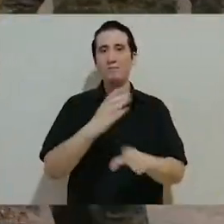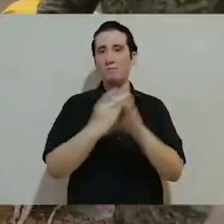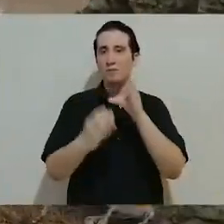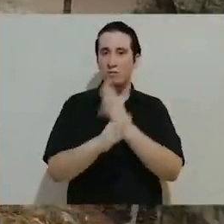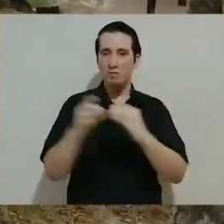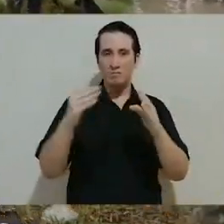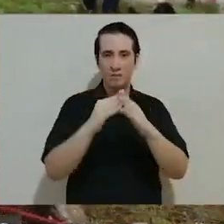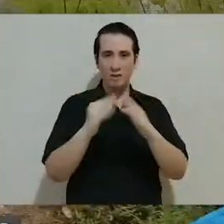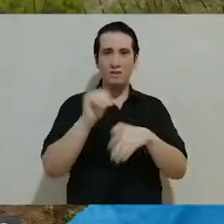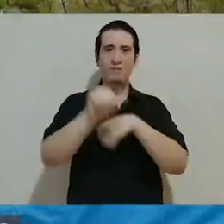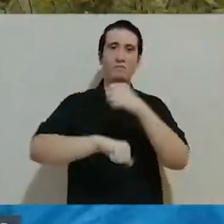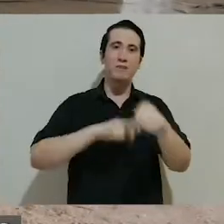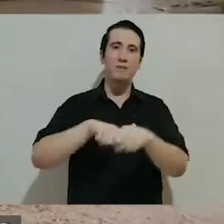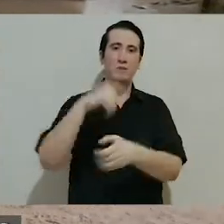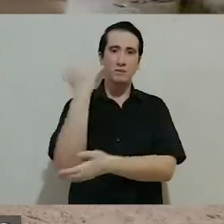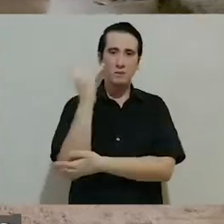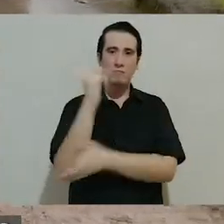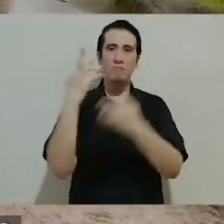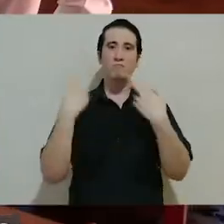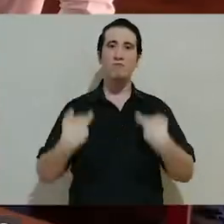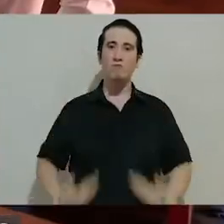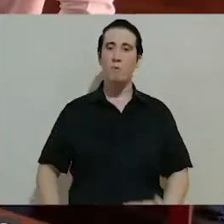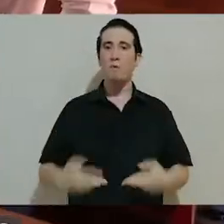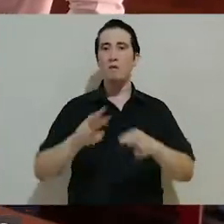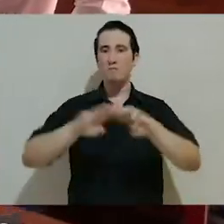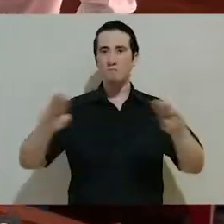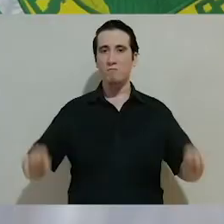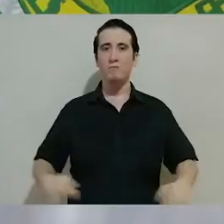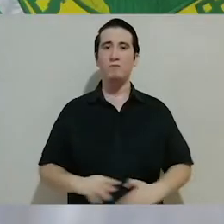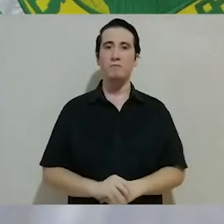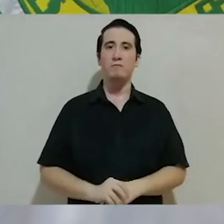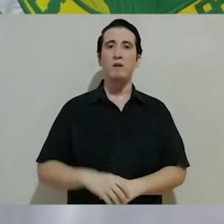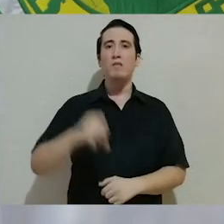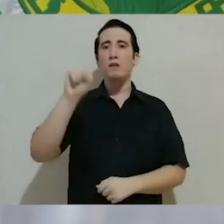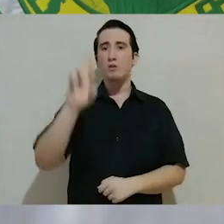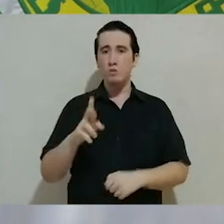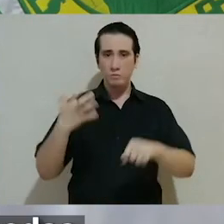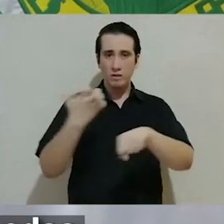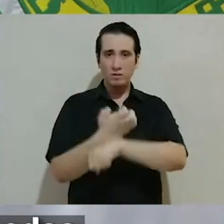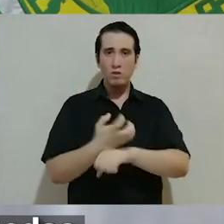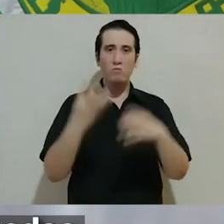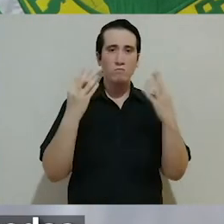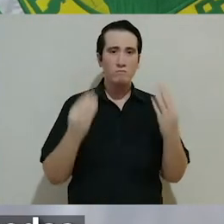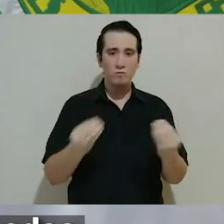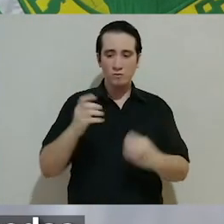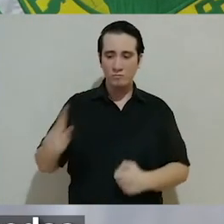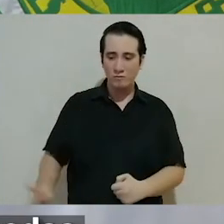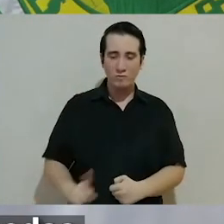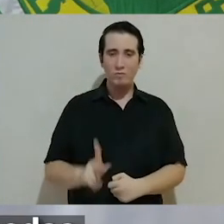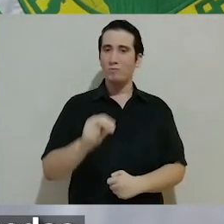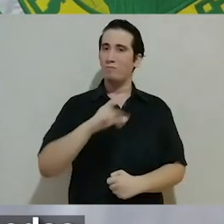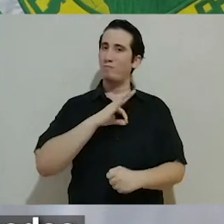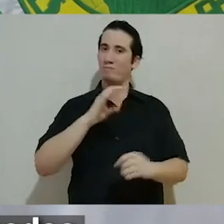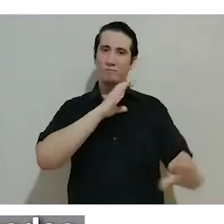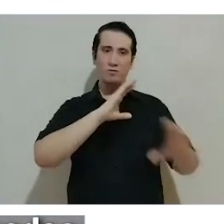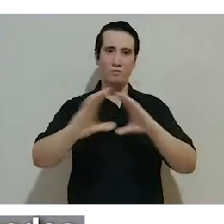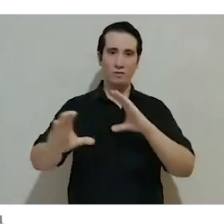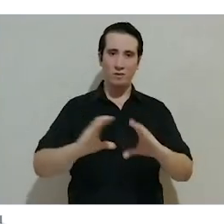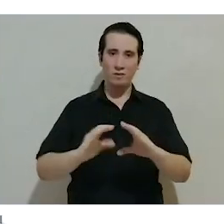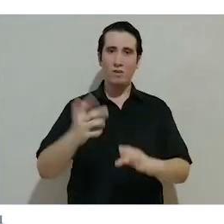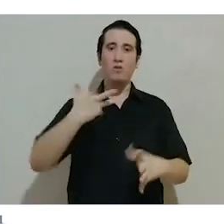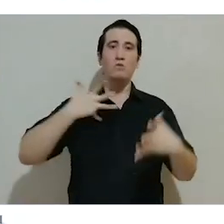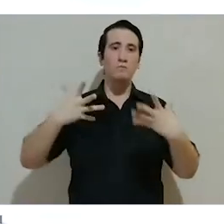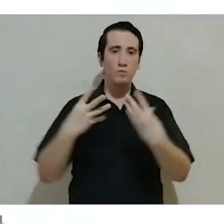electrodomésticos, animales de traspatio, ropa y muebles. En el sur del estado, poblaciones enteras quedaron incomunicadas,